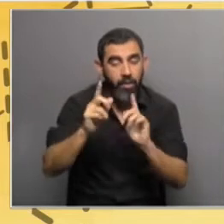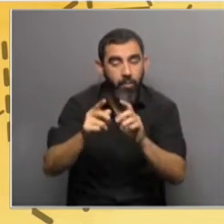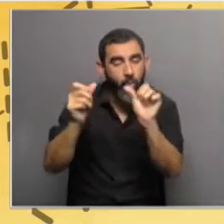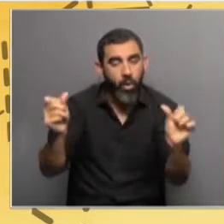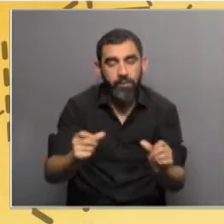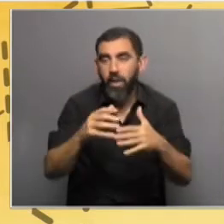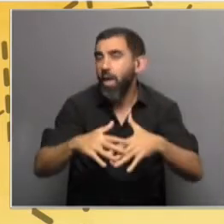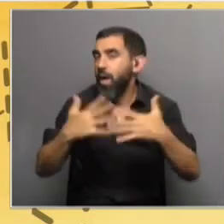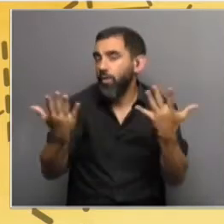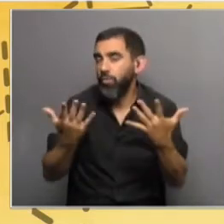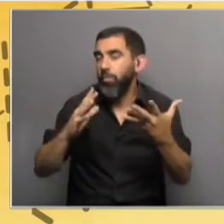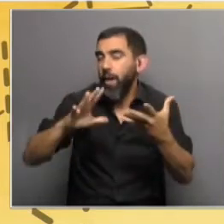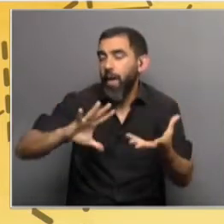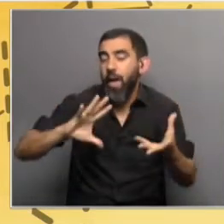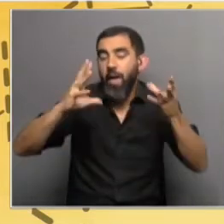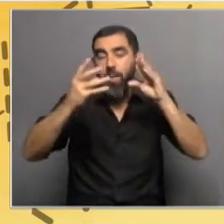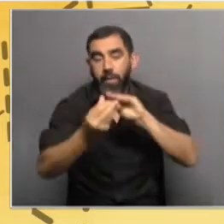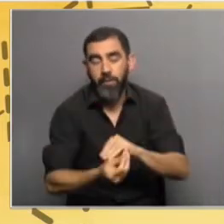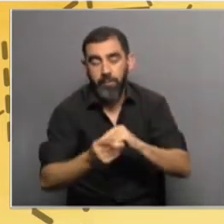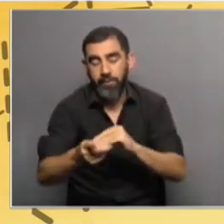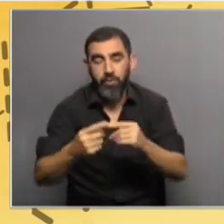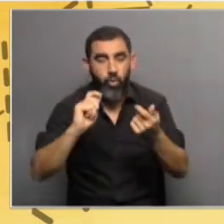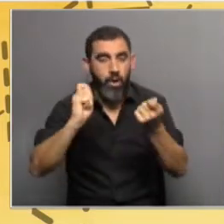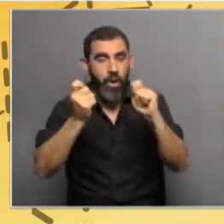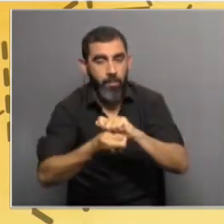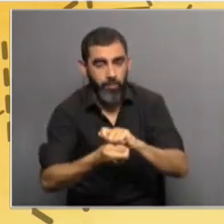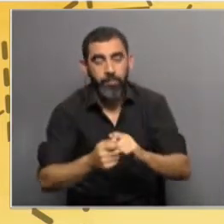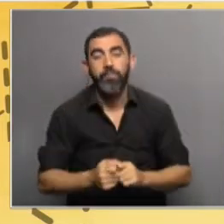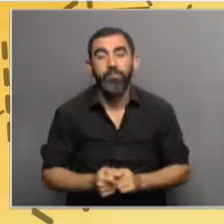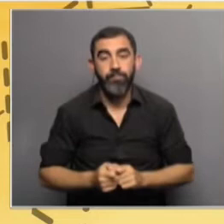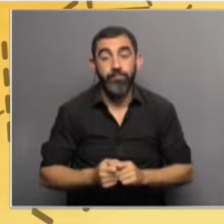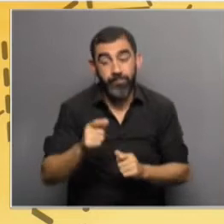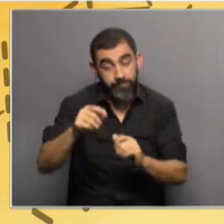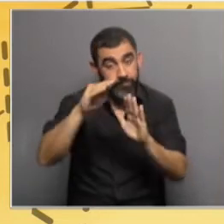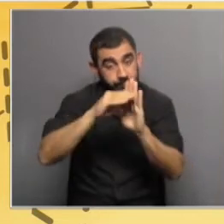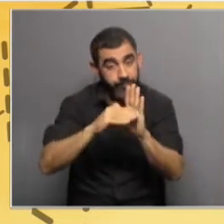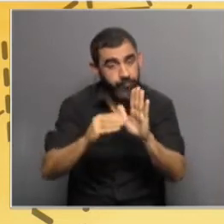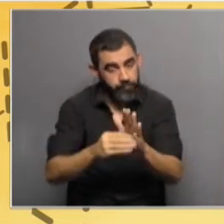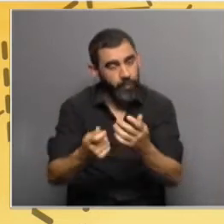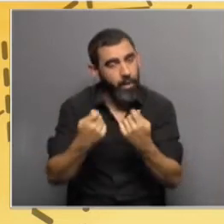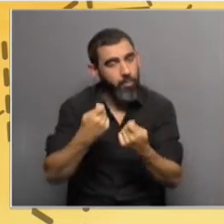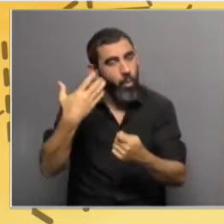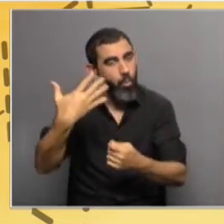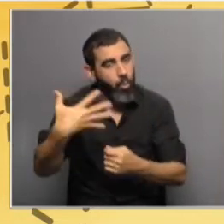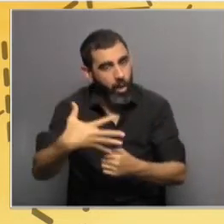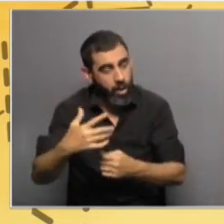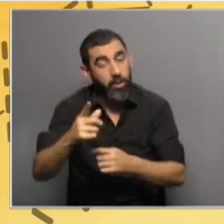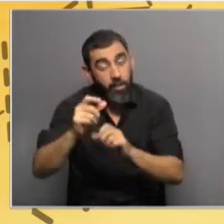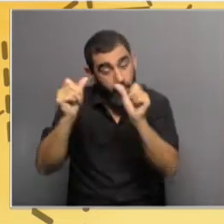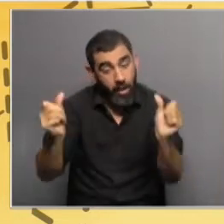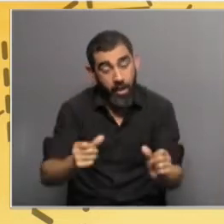medidas para adaptarnos a esa variabilidad y a ese cambio climático, y esas medidas son costosas y se toman a nivel